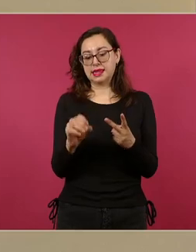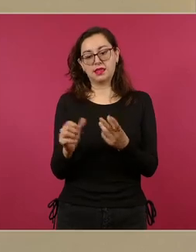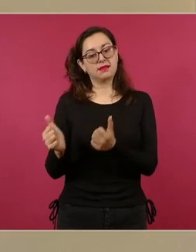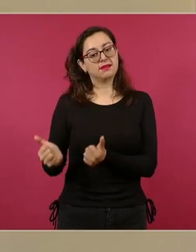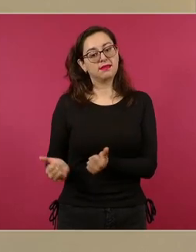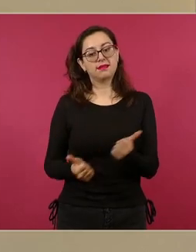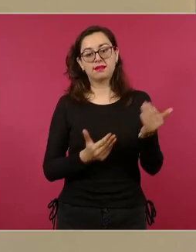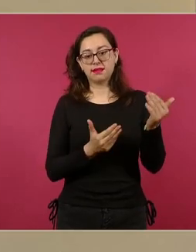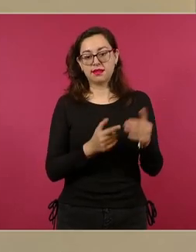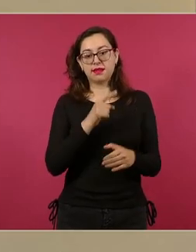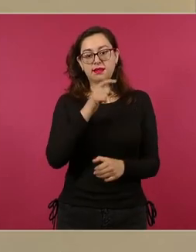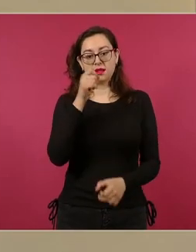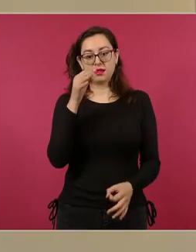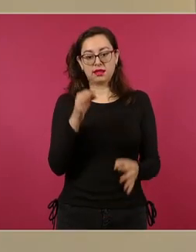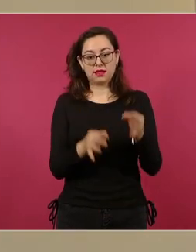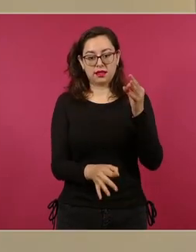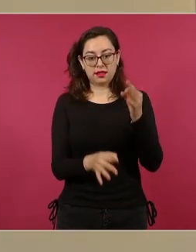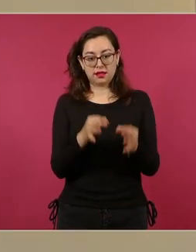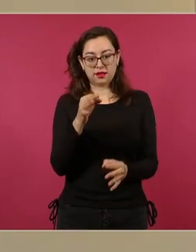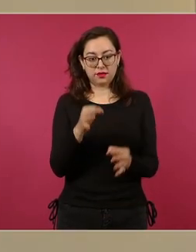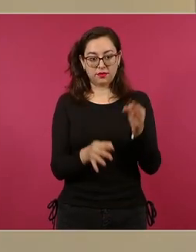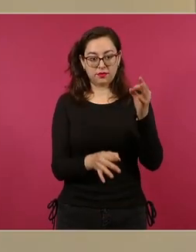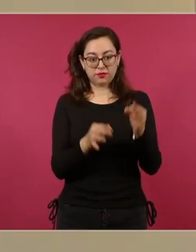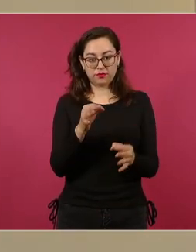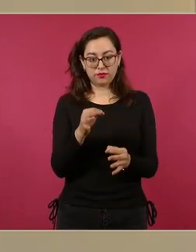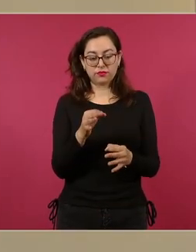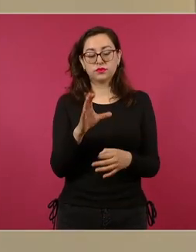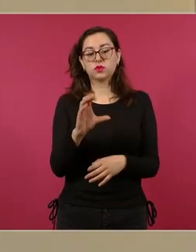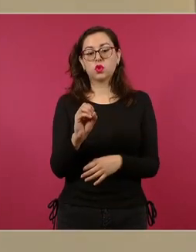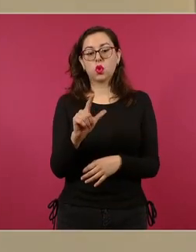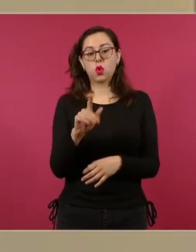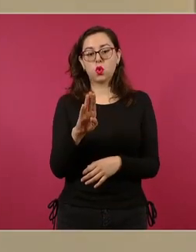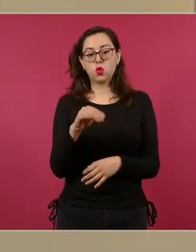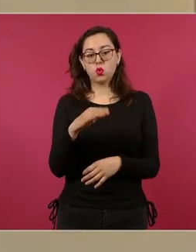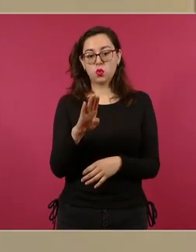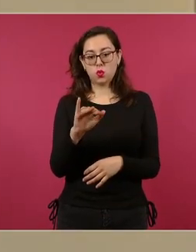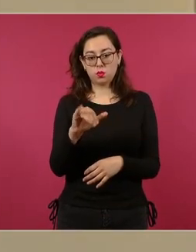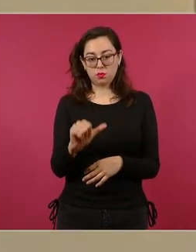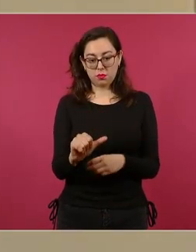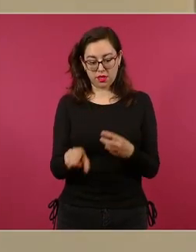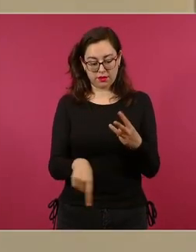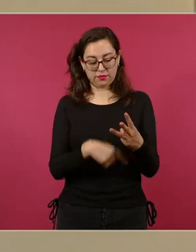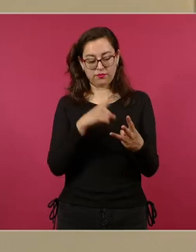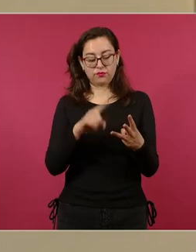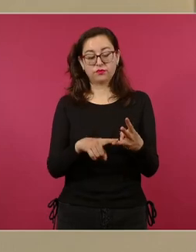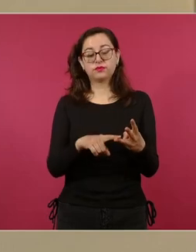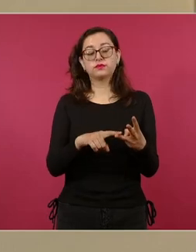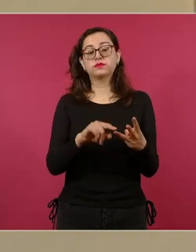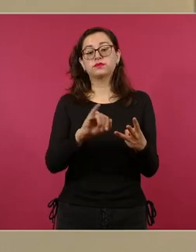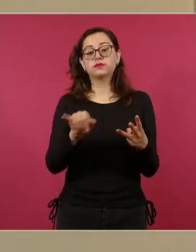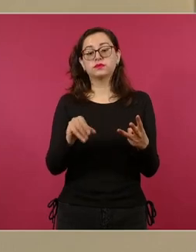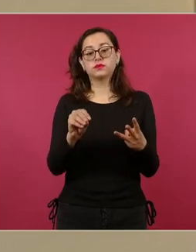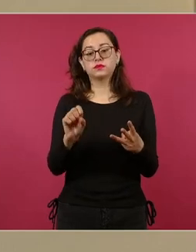jurado en la Corte Federal del Distrito de Columbia, José N. también por